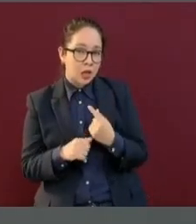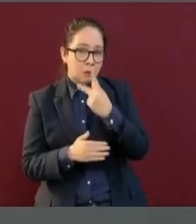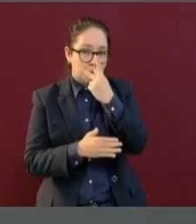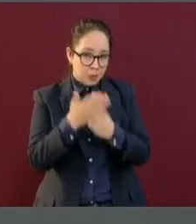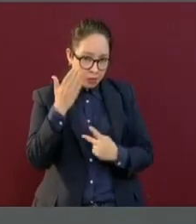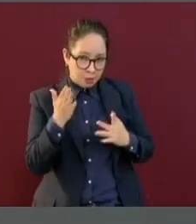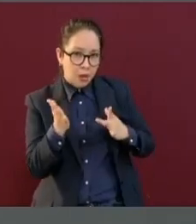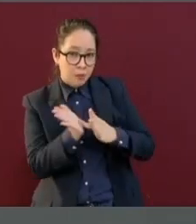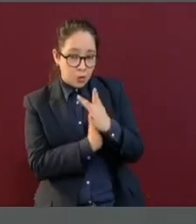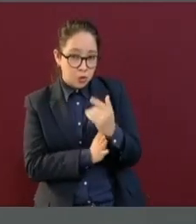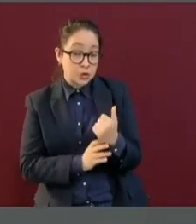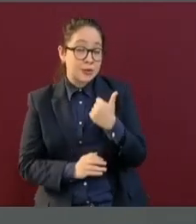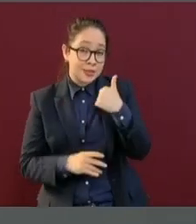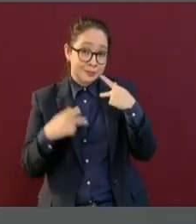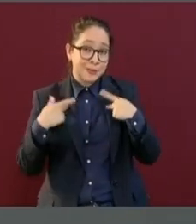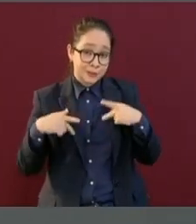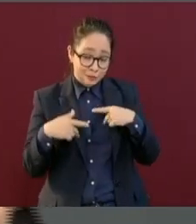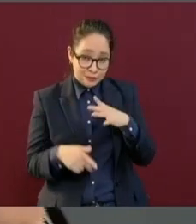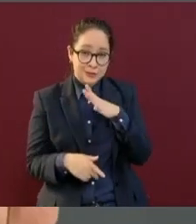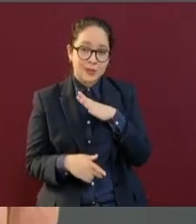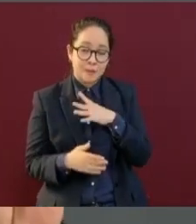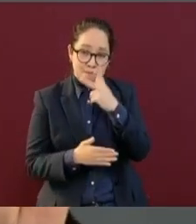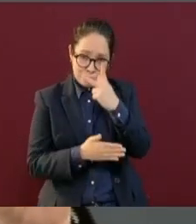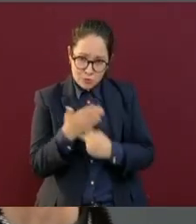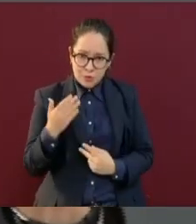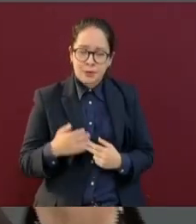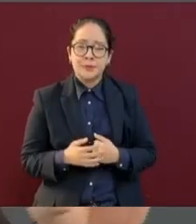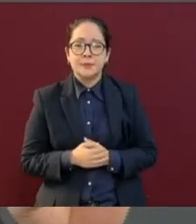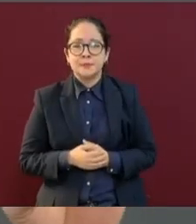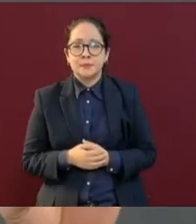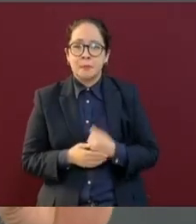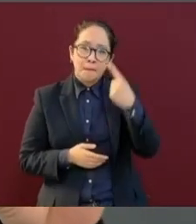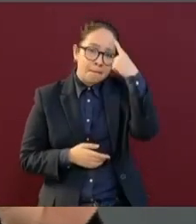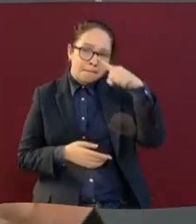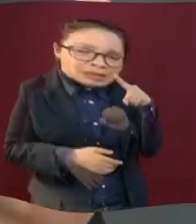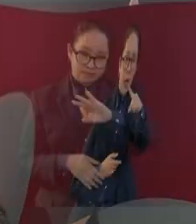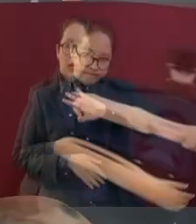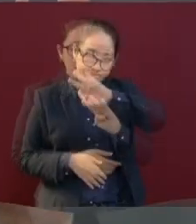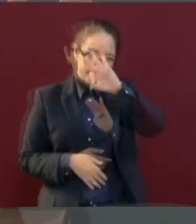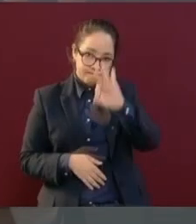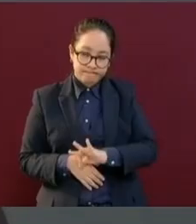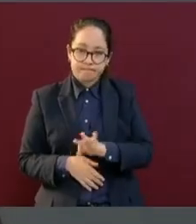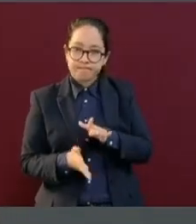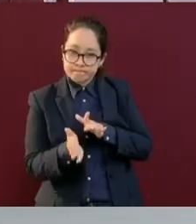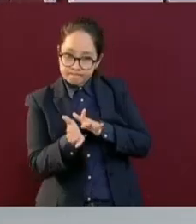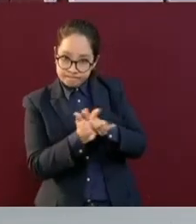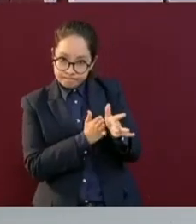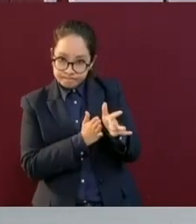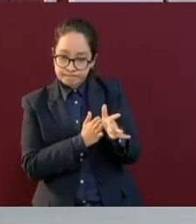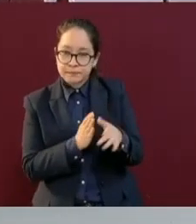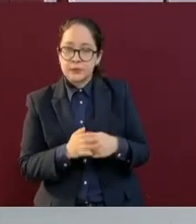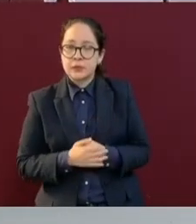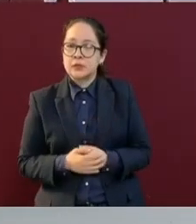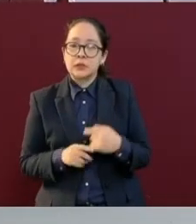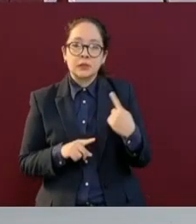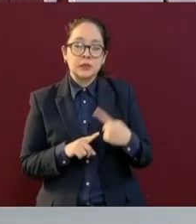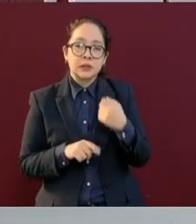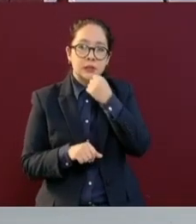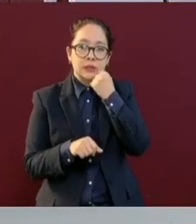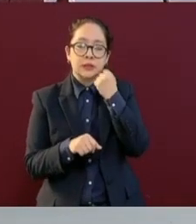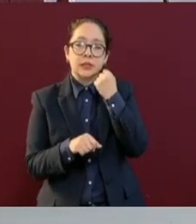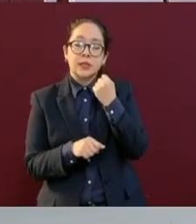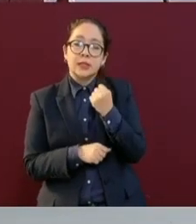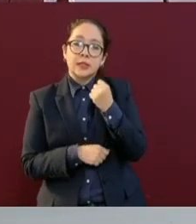apoyo para el bienestar de Secretaría de Educación